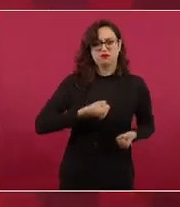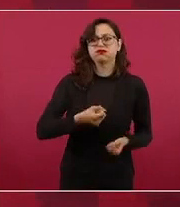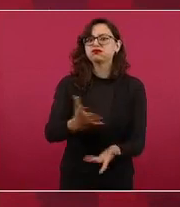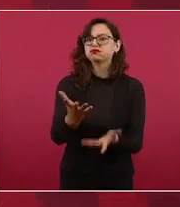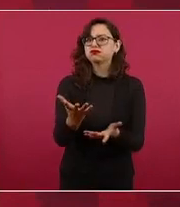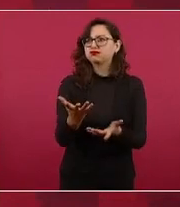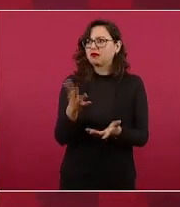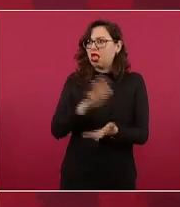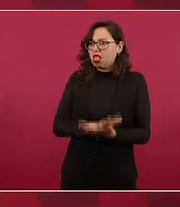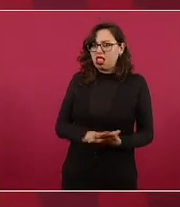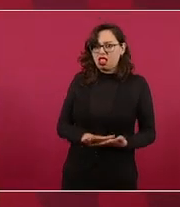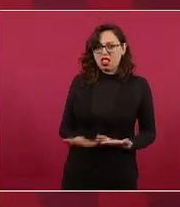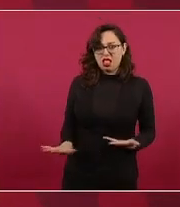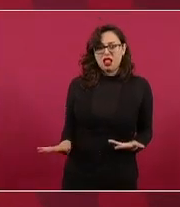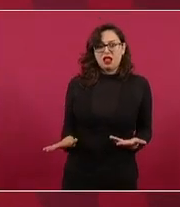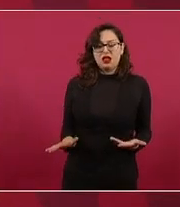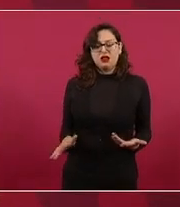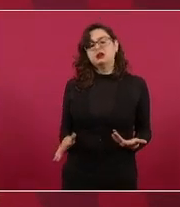Afortunadamente esta empresa